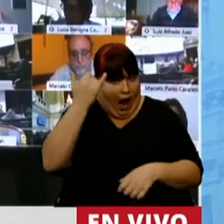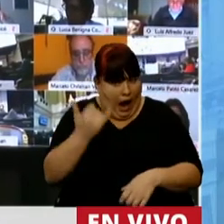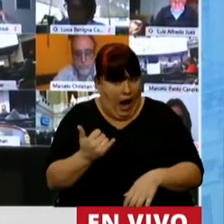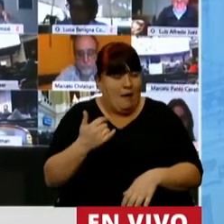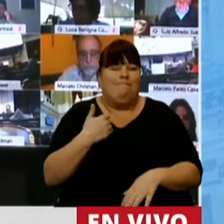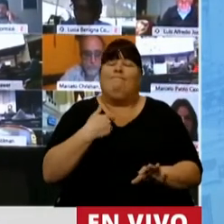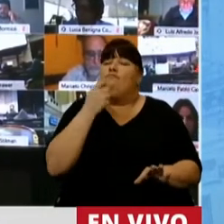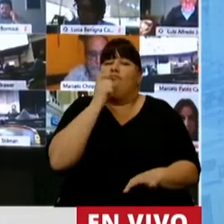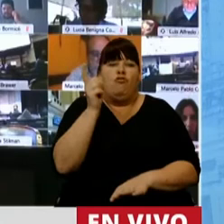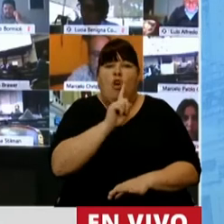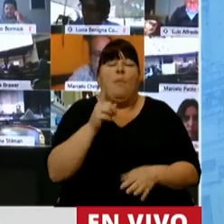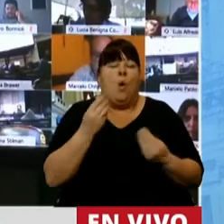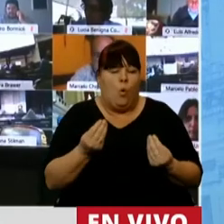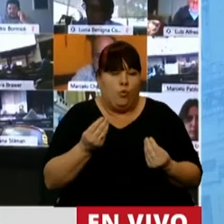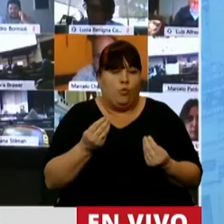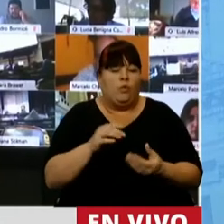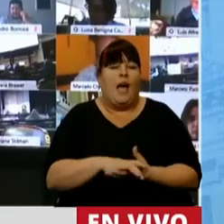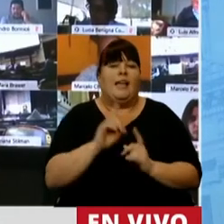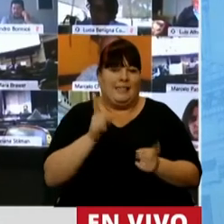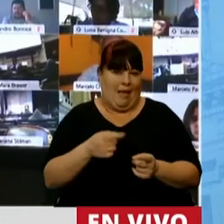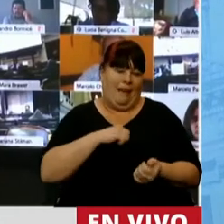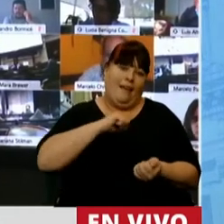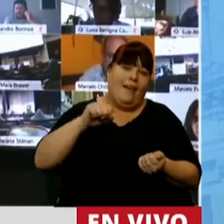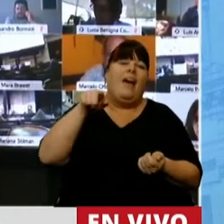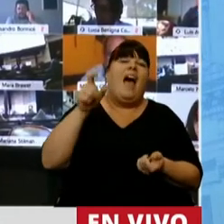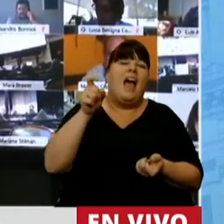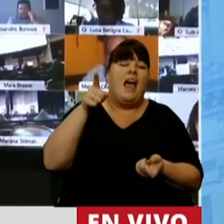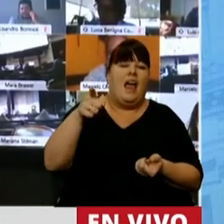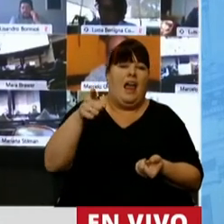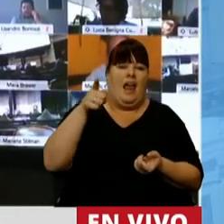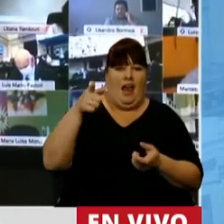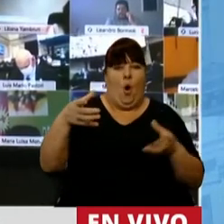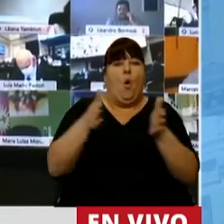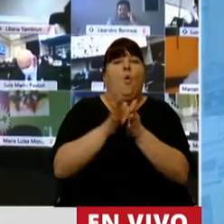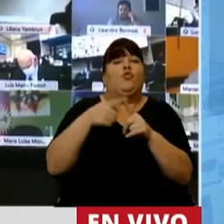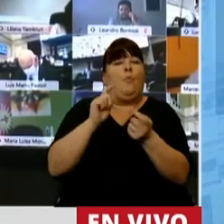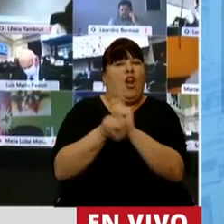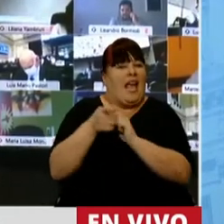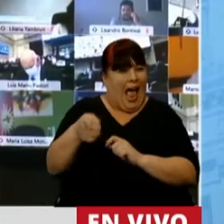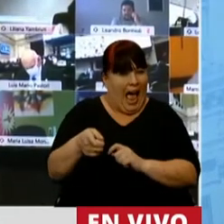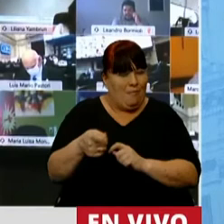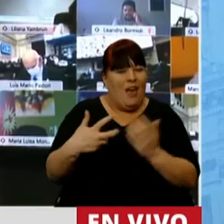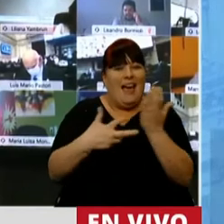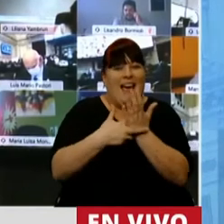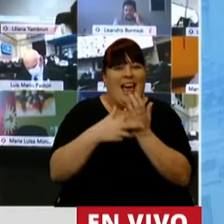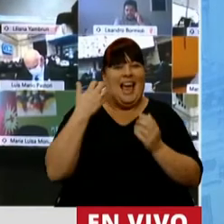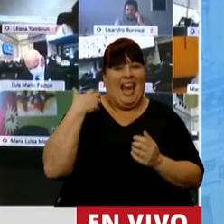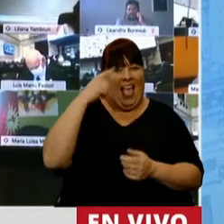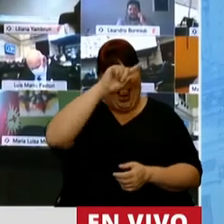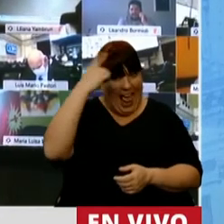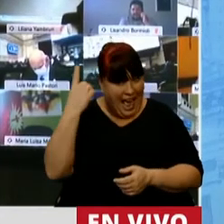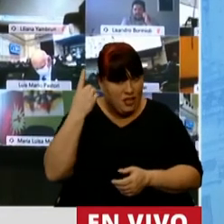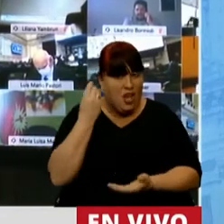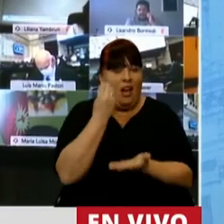Ahora, no me gusta para nada y en esto va una pelota para Juntos por el Cambio la Auditoría General de la Nación